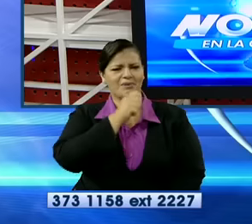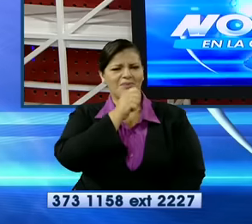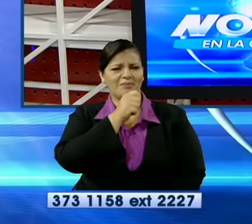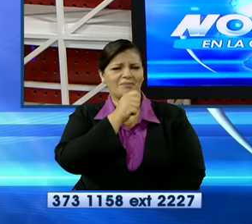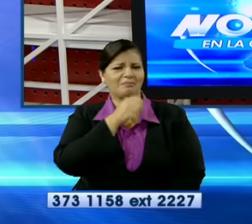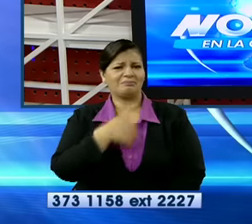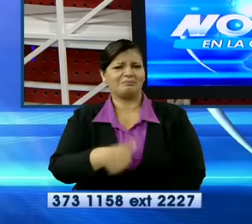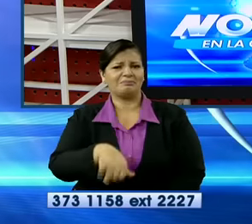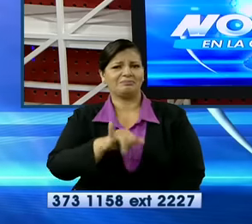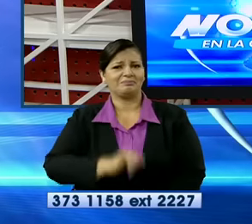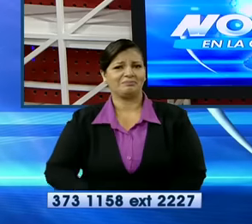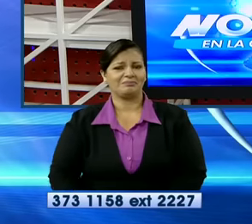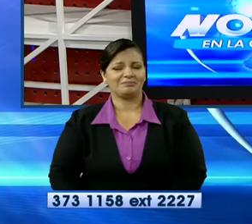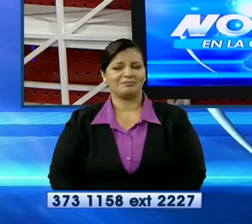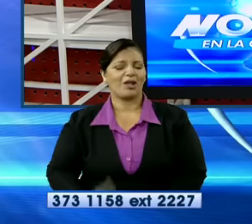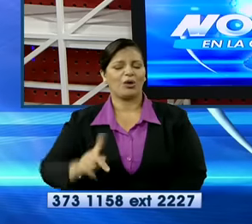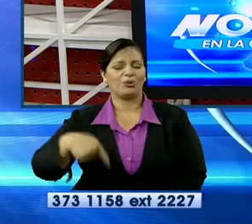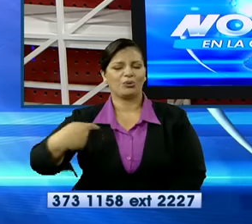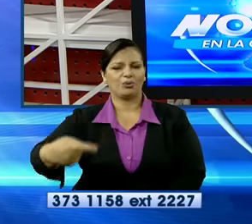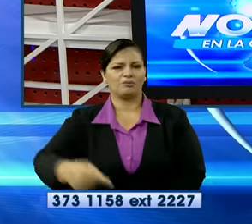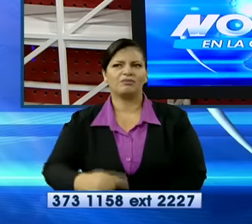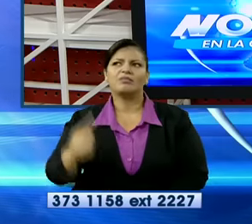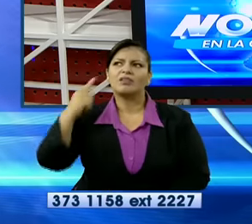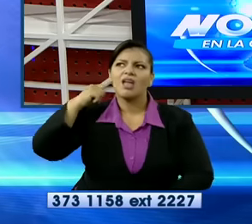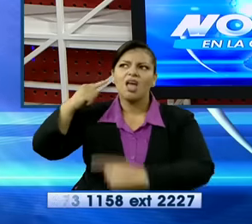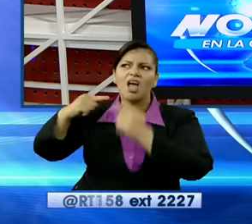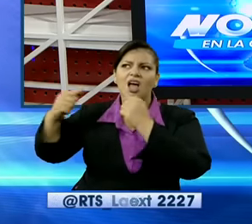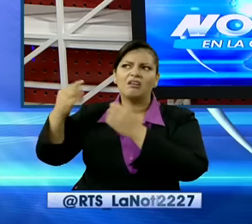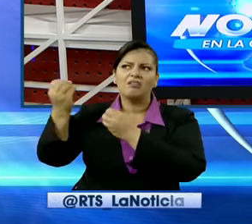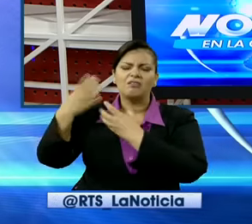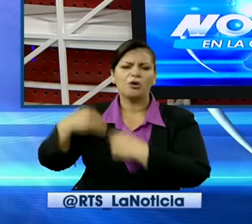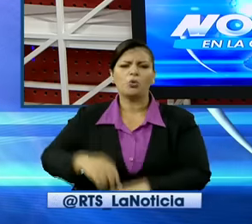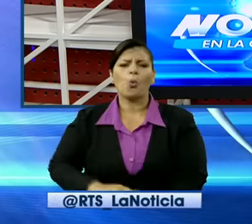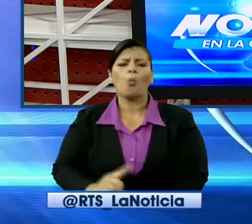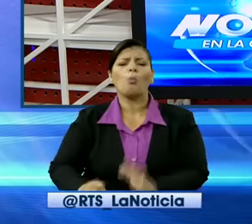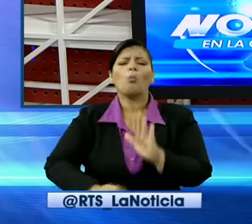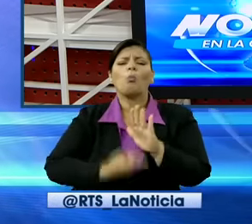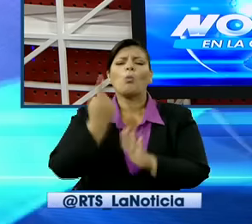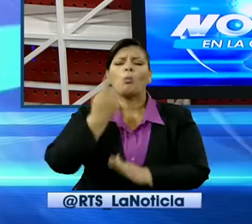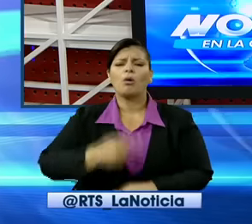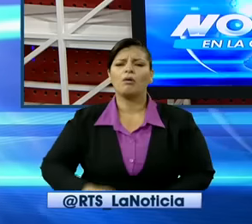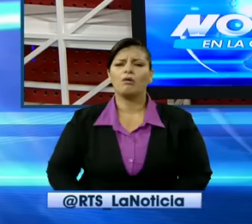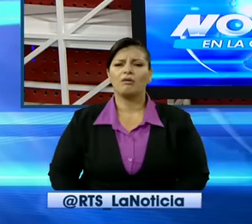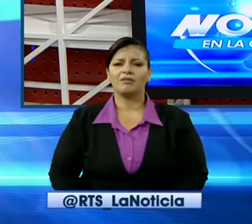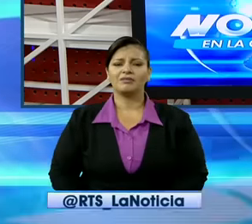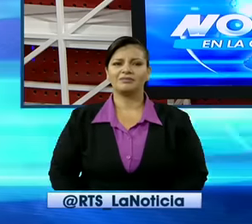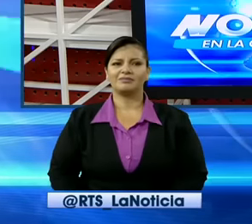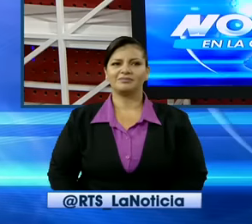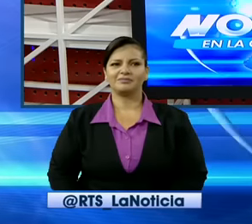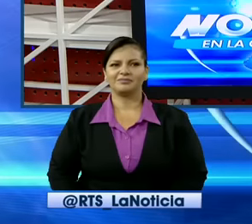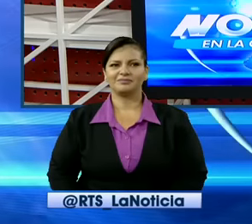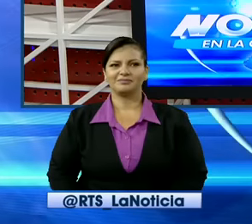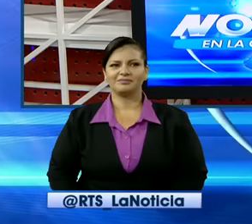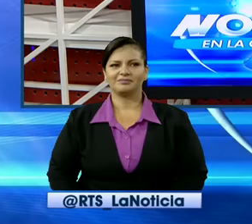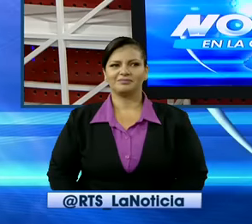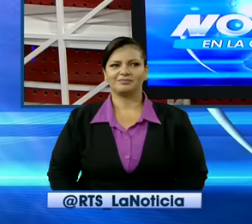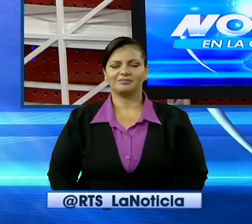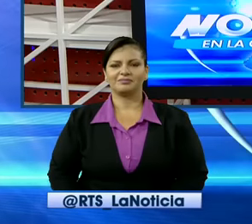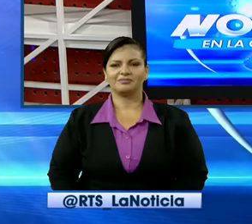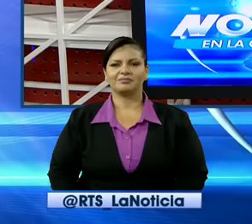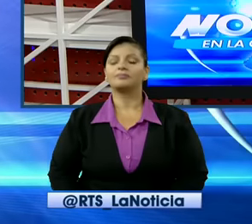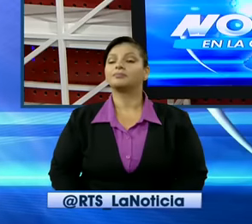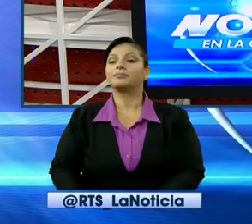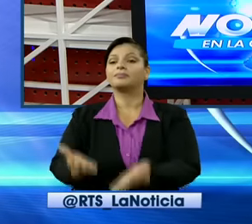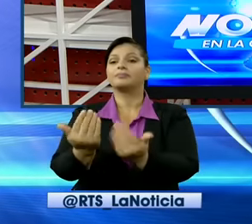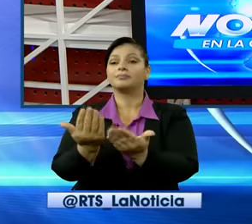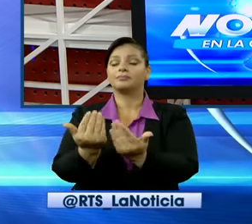Así es, todos los días. Dice el productor que no, que usted no sale, dice. No lo ha visto. Todos lo hemos visto, menos él. Sí. Bueno,